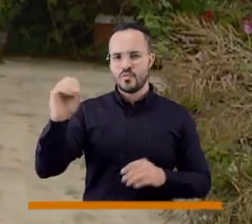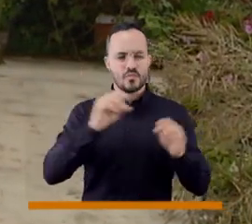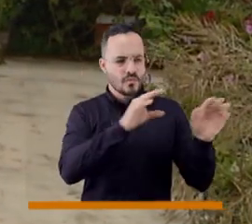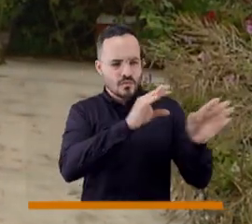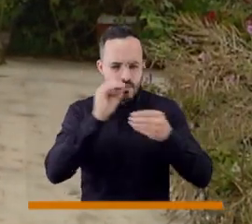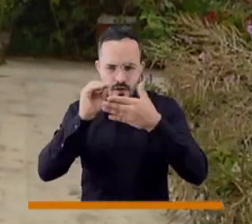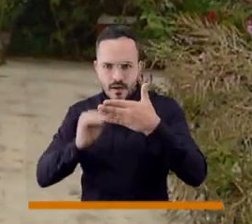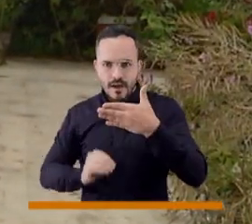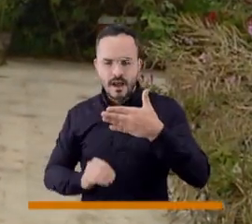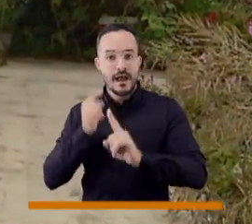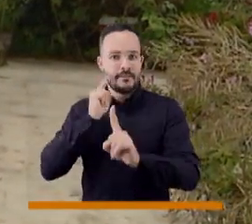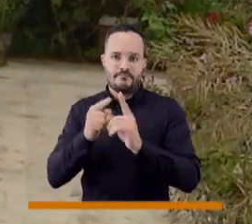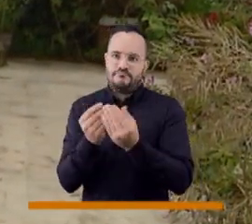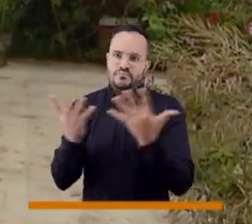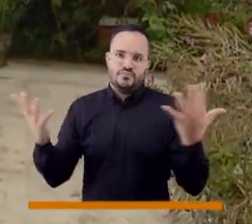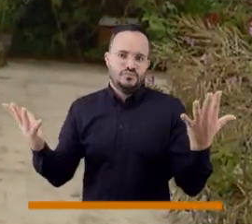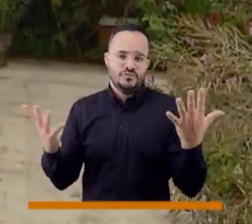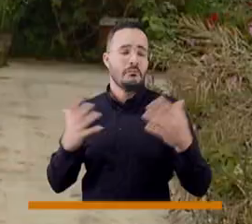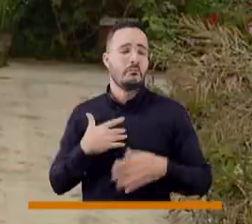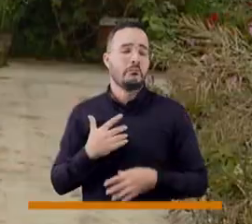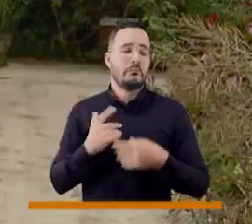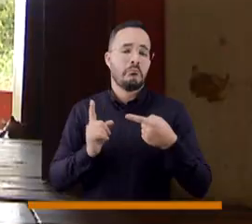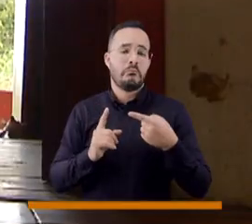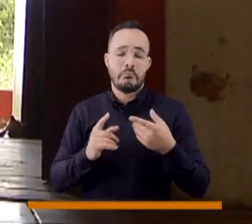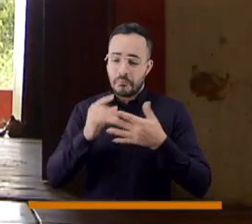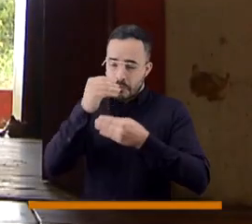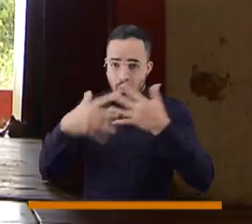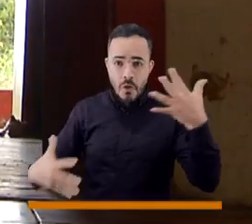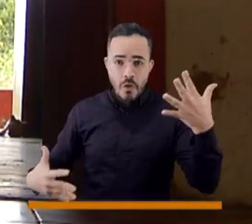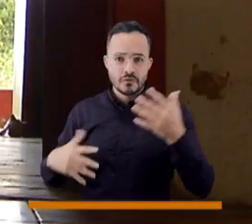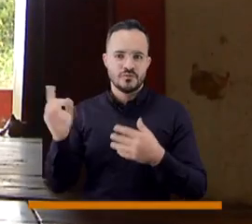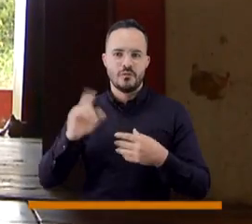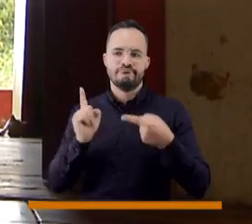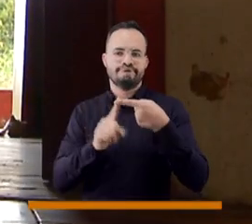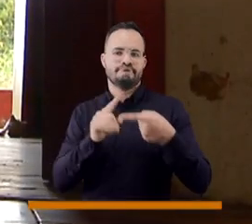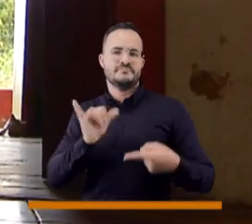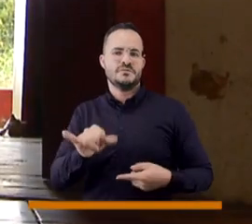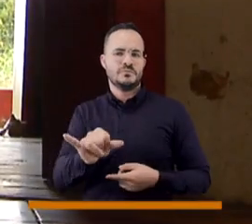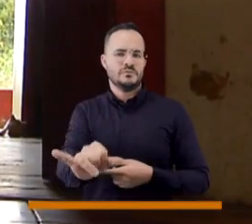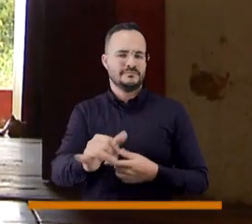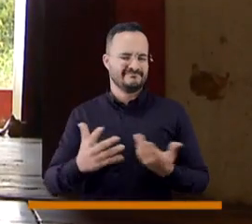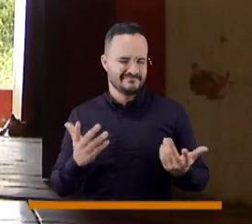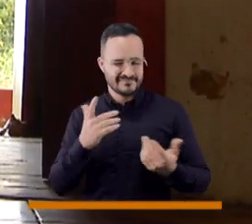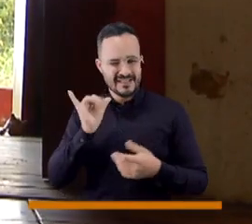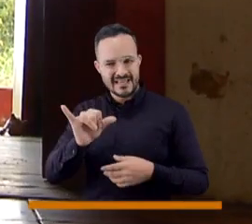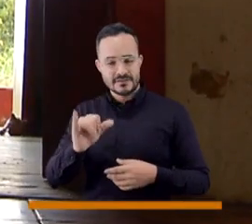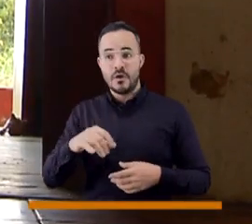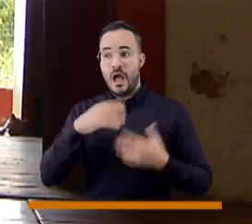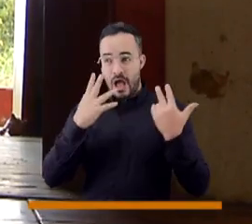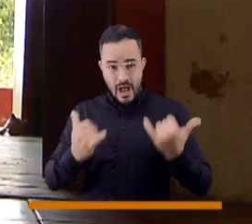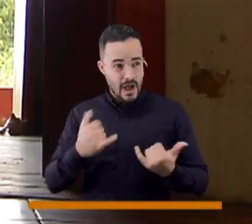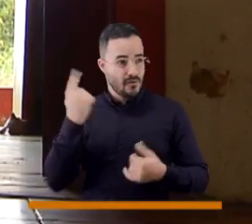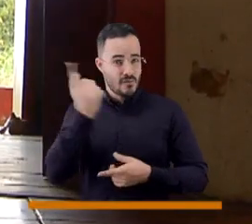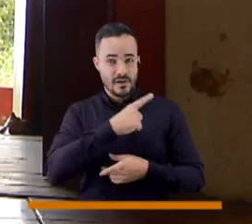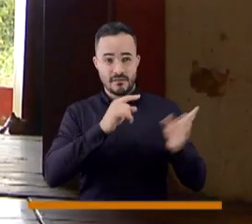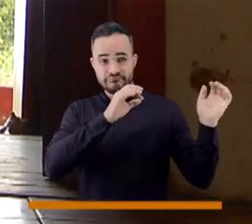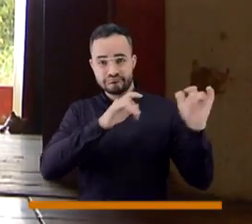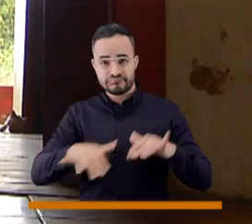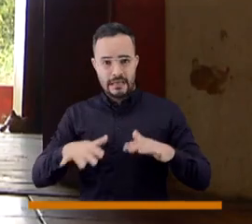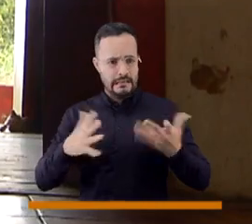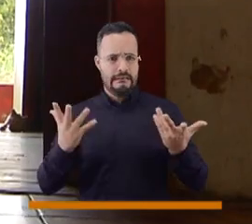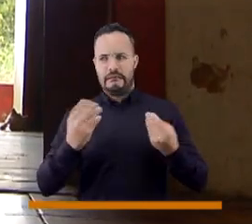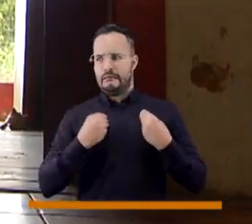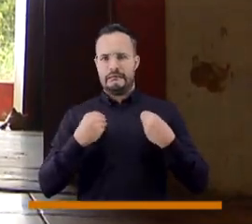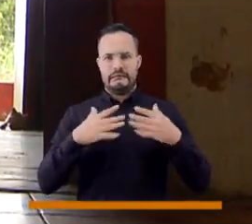obviamente estamos haciendo una generación de, inclusive, estamos hablando mucho de gentrificación en estos